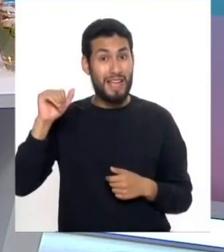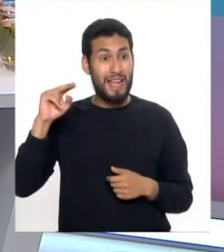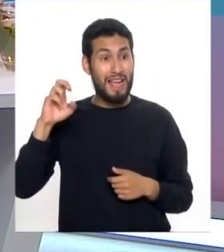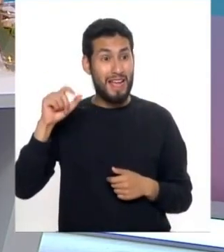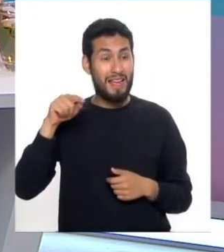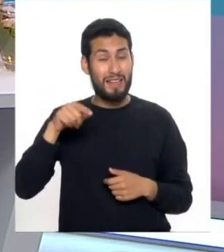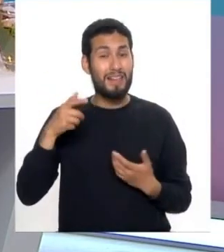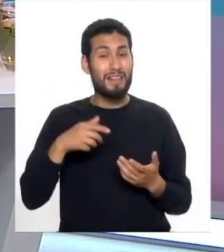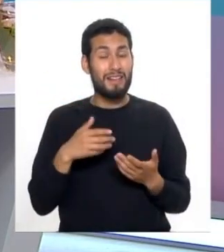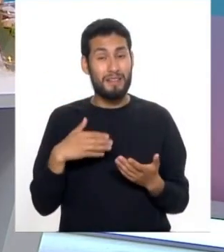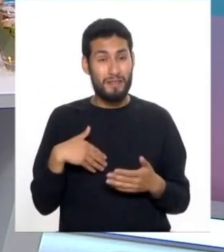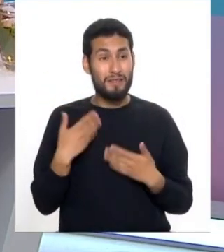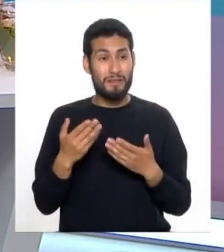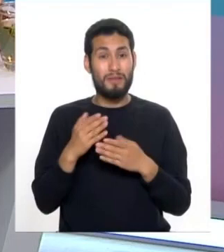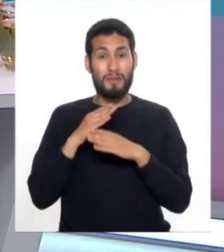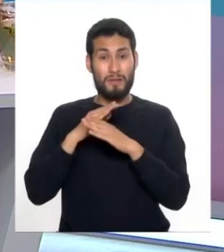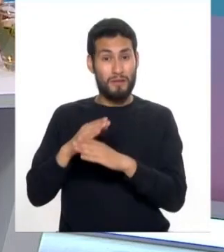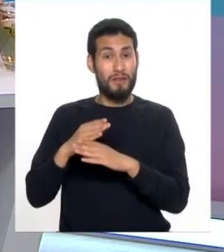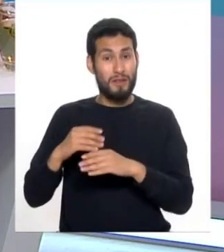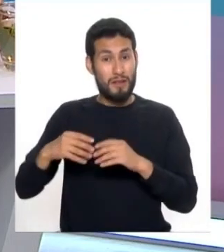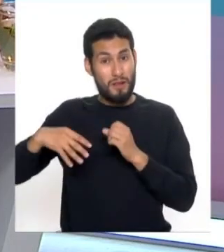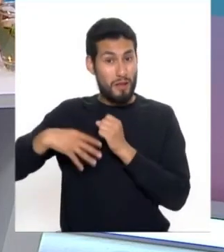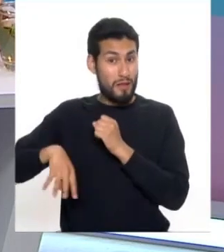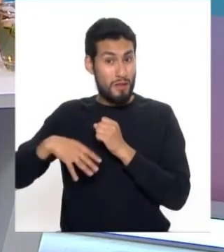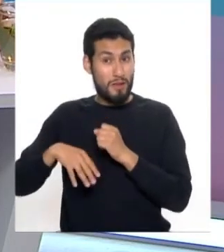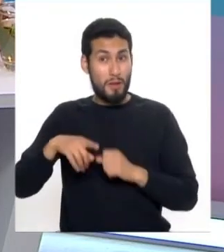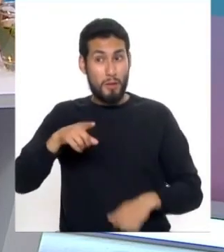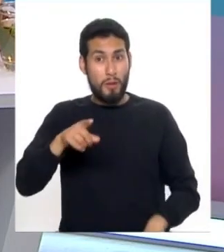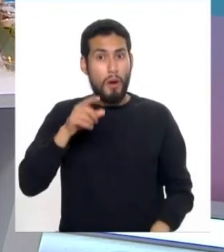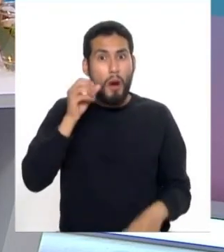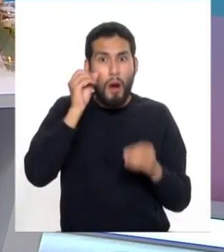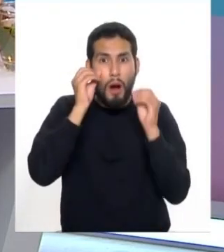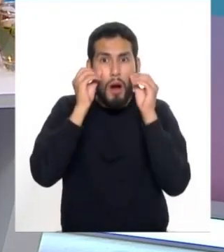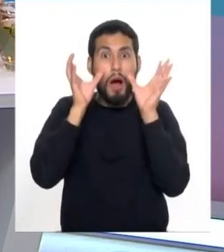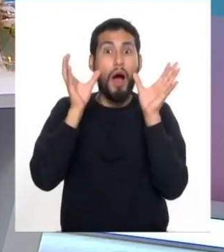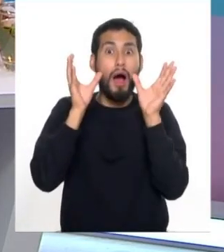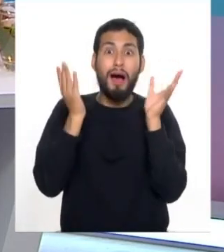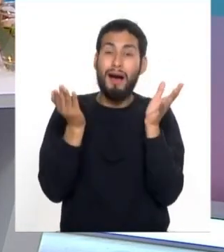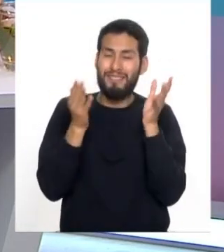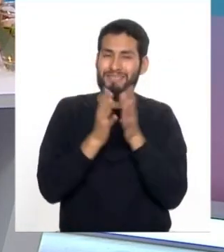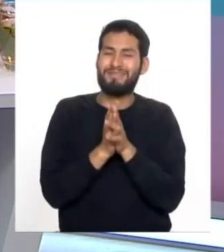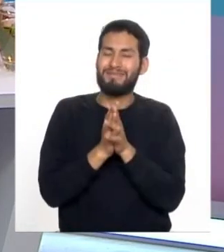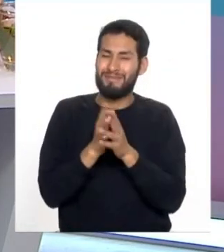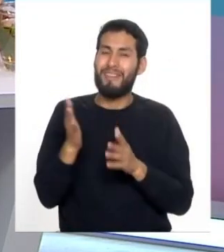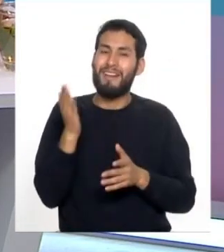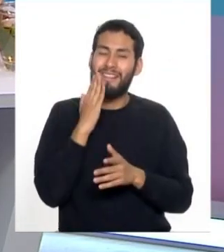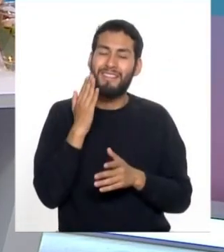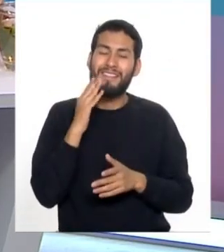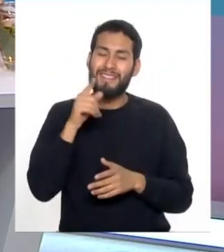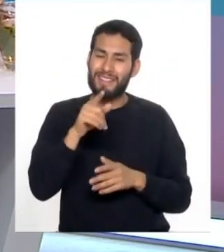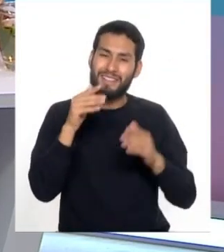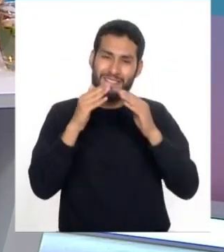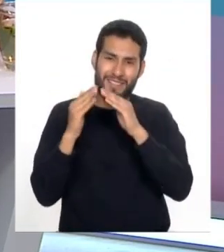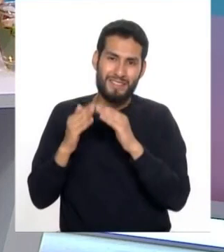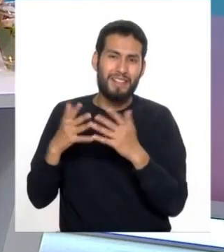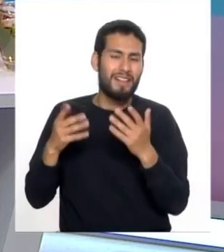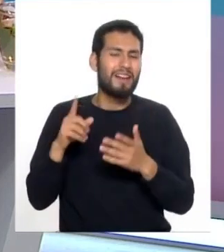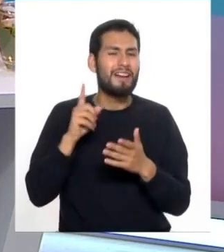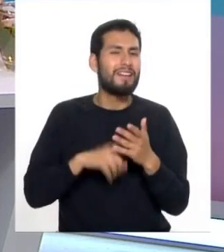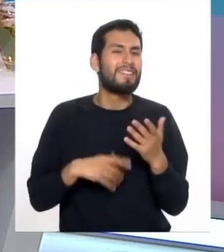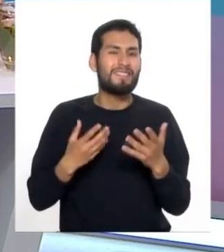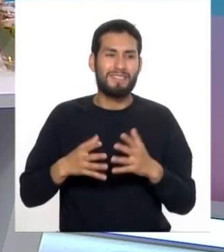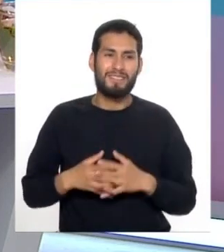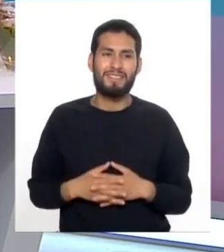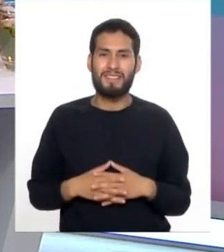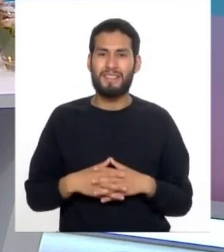efecto antiderrico? tal vez no lo sabía y por eso es que muchas madres en sus hogares preparan la famosa